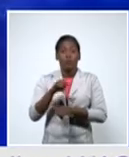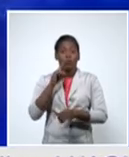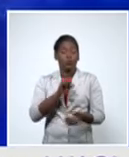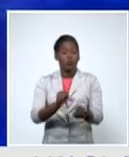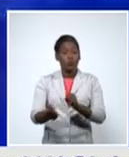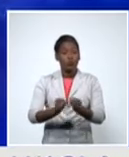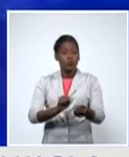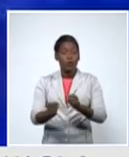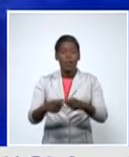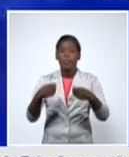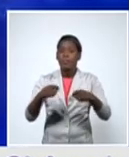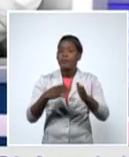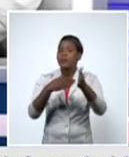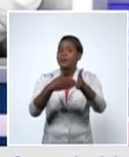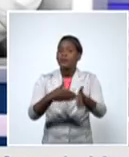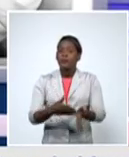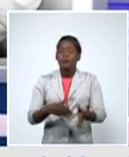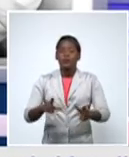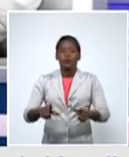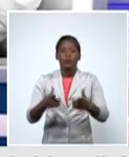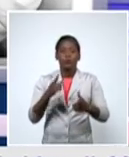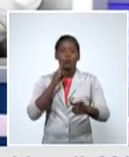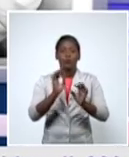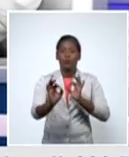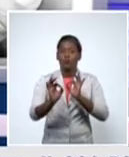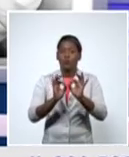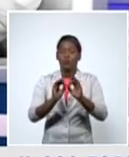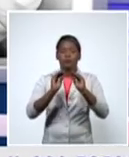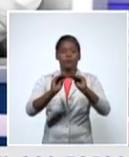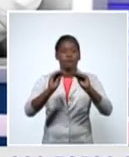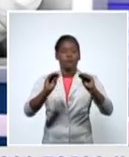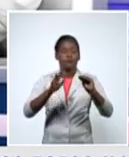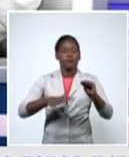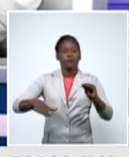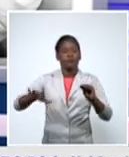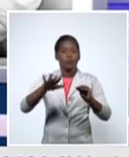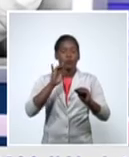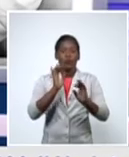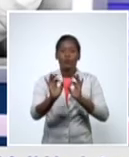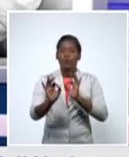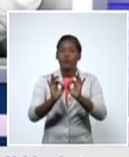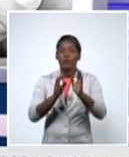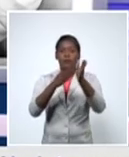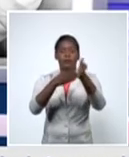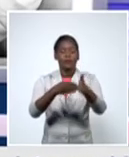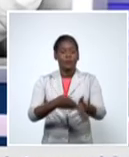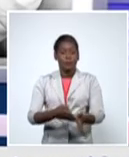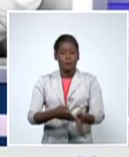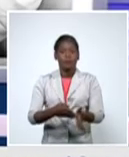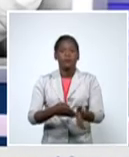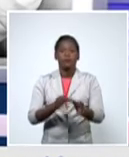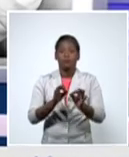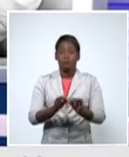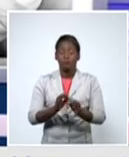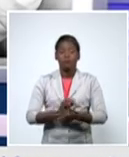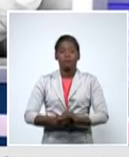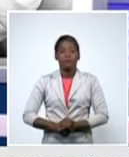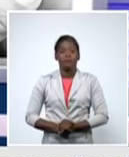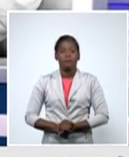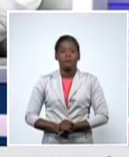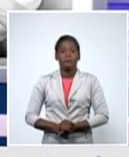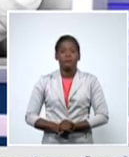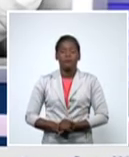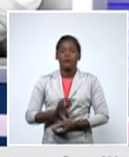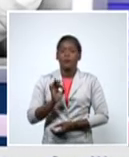cuidándonos más como usted nos dice seguir llamando a la percepción de riesgo de cada una de nuestras personas usted hablaba hace